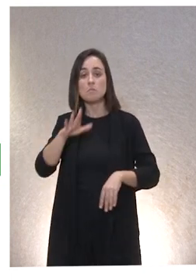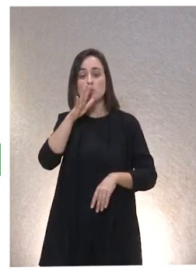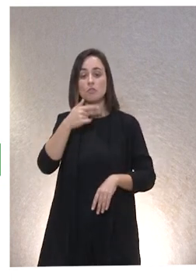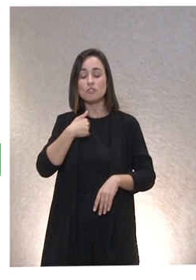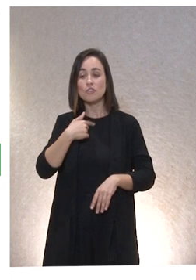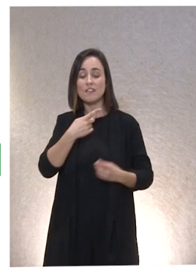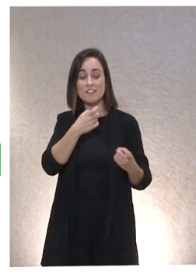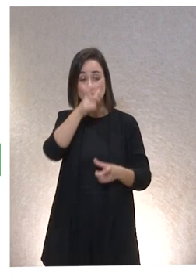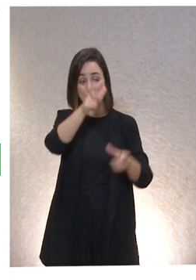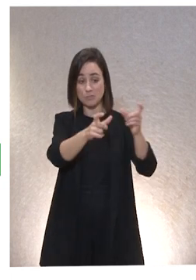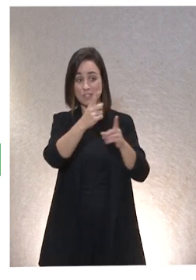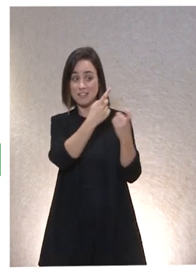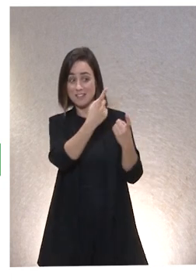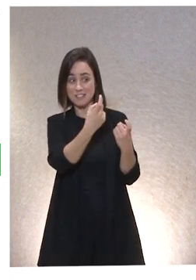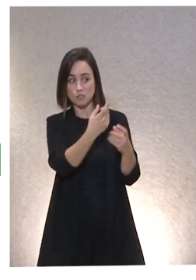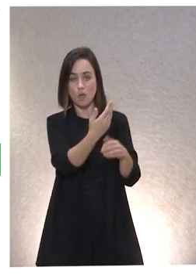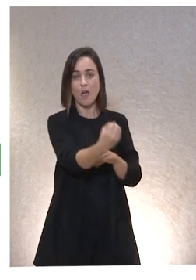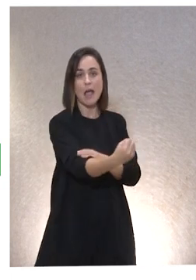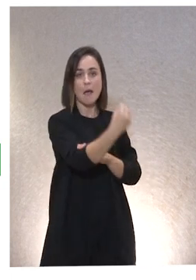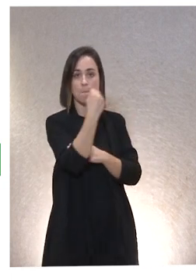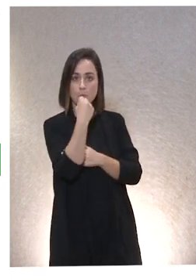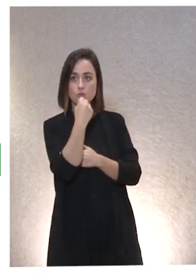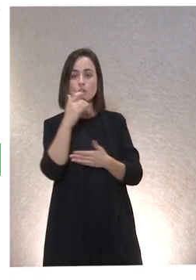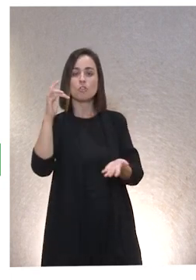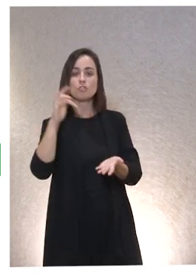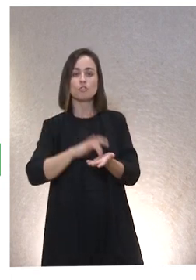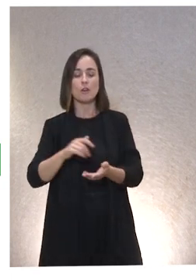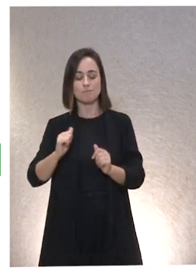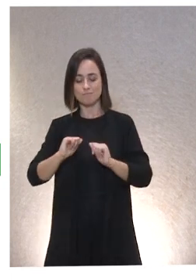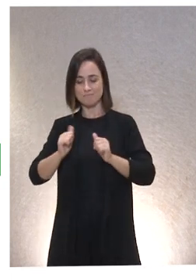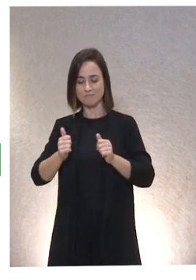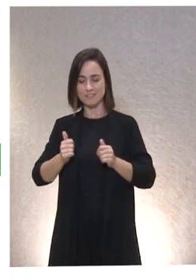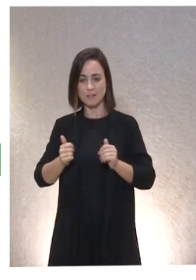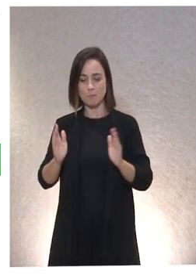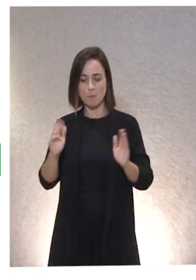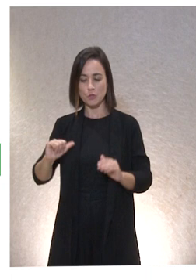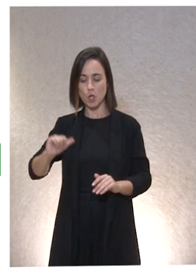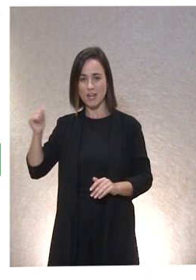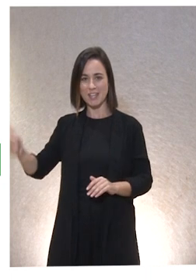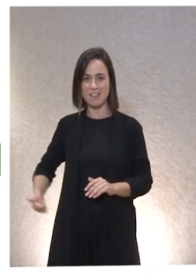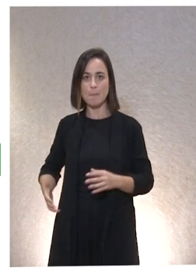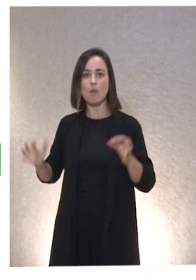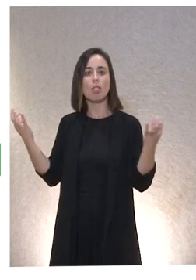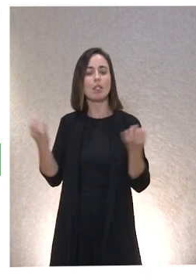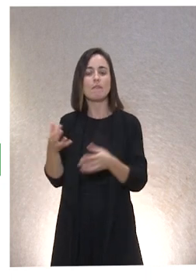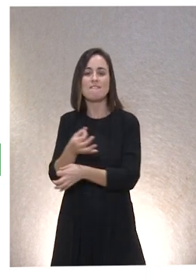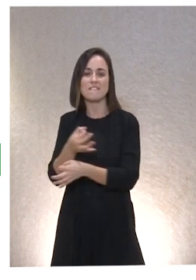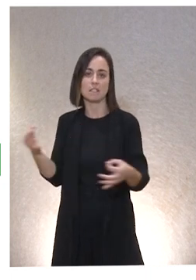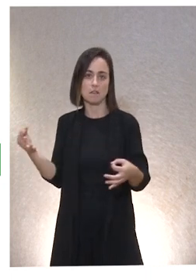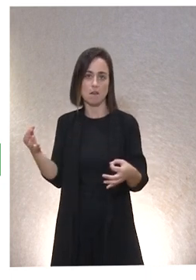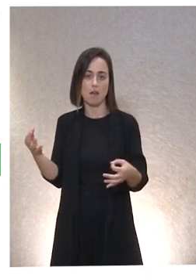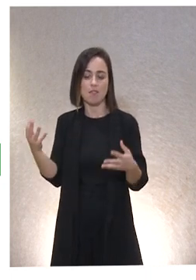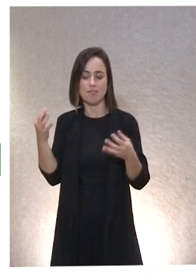otros, viene a continuación una potencial riqueza que hay que tratar de hacer que sea riqueza efectiva. Es también